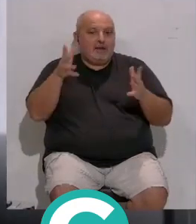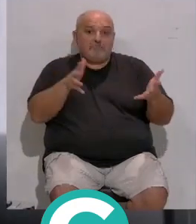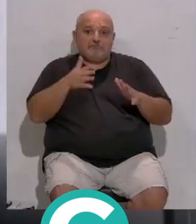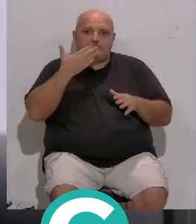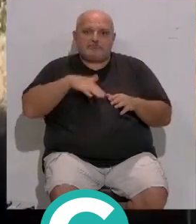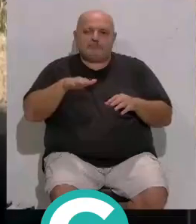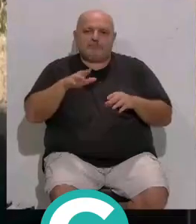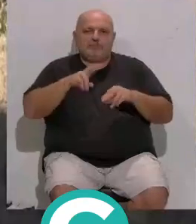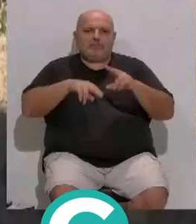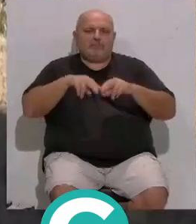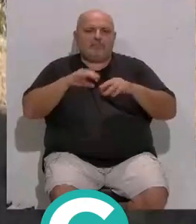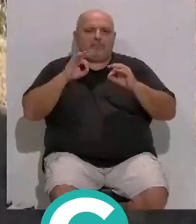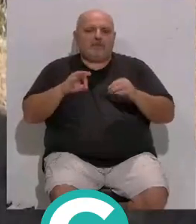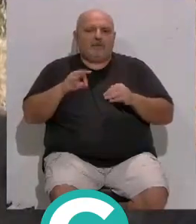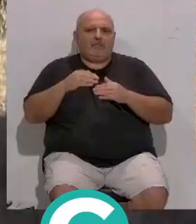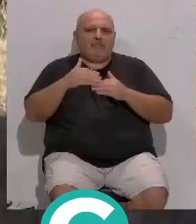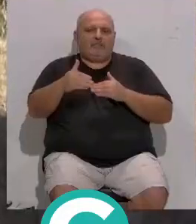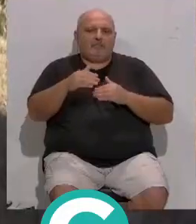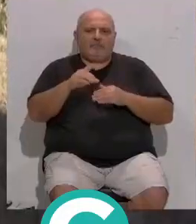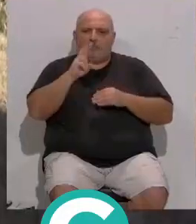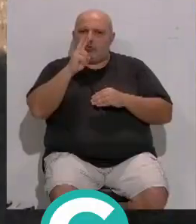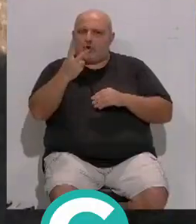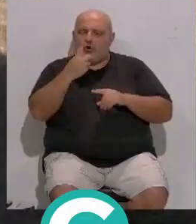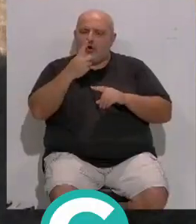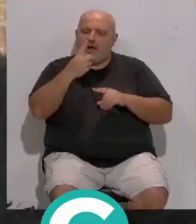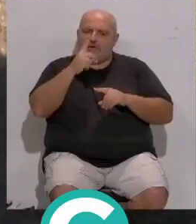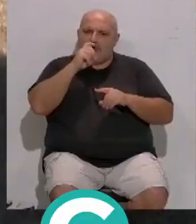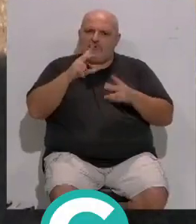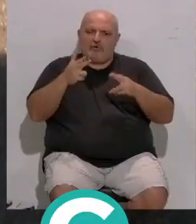seguro que su construcción... ...superaría los dos años de obras.